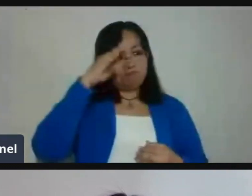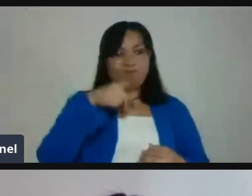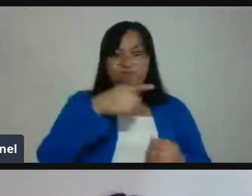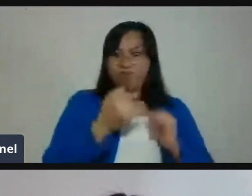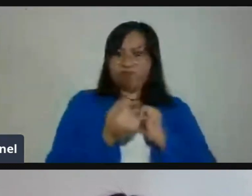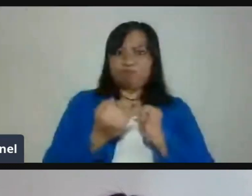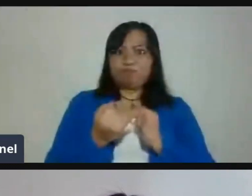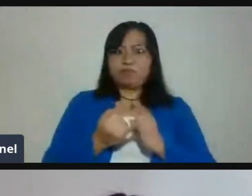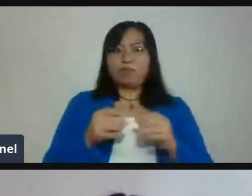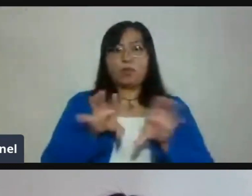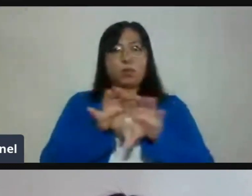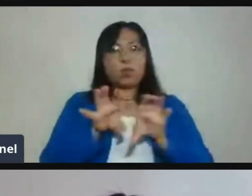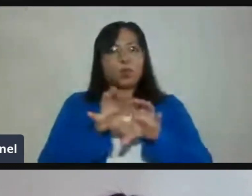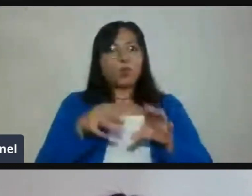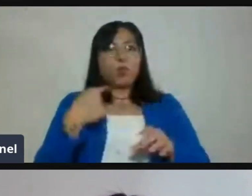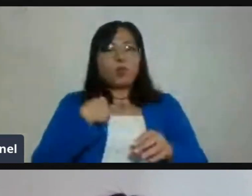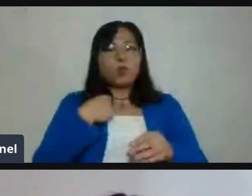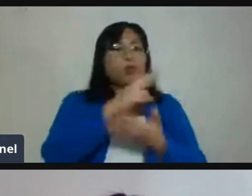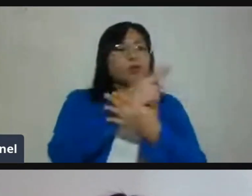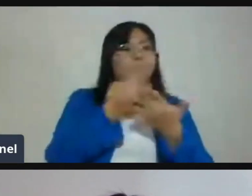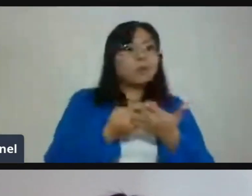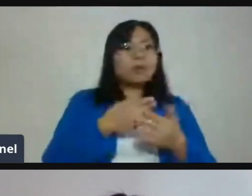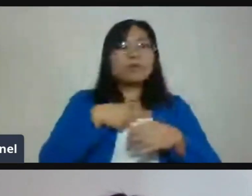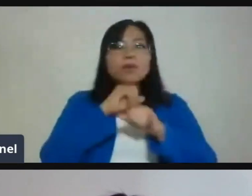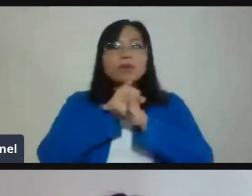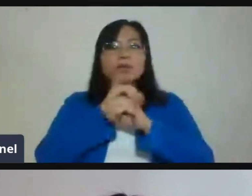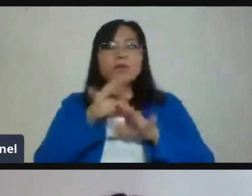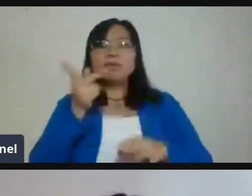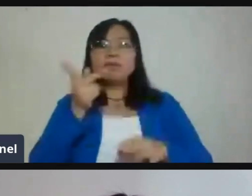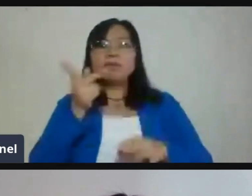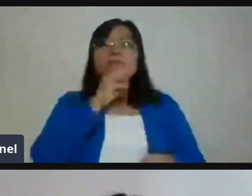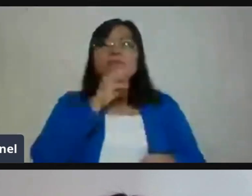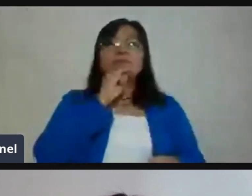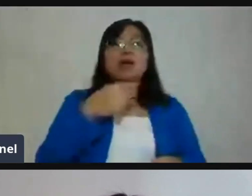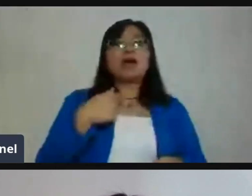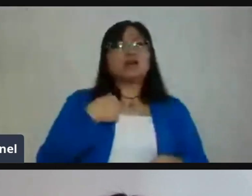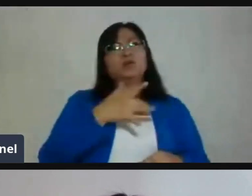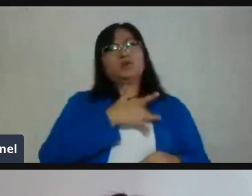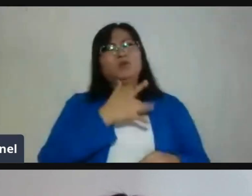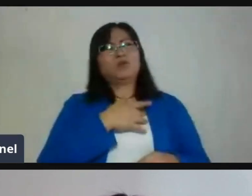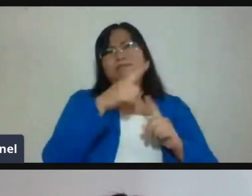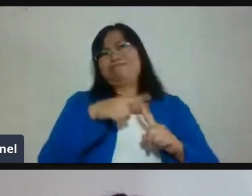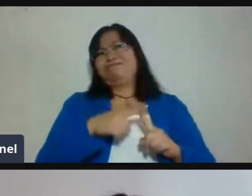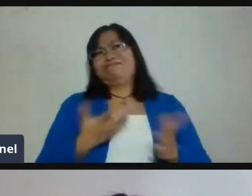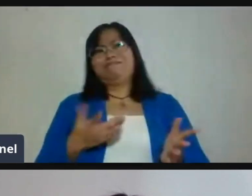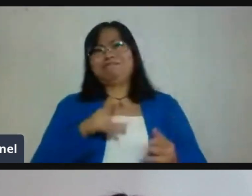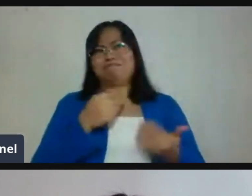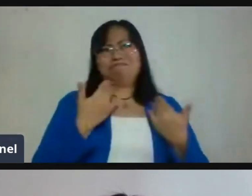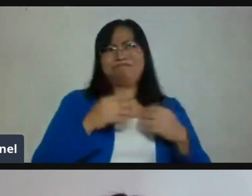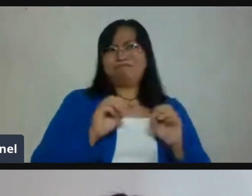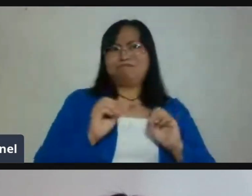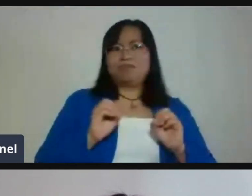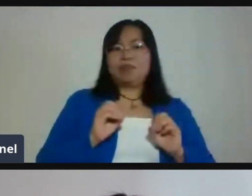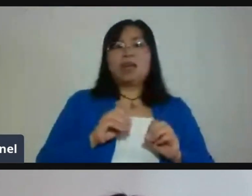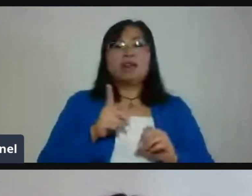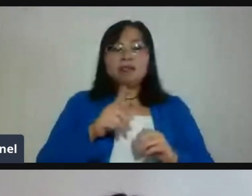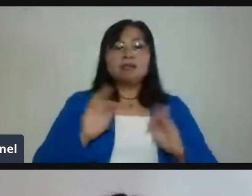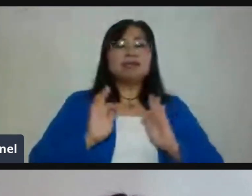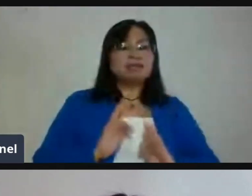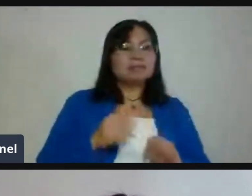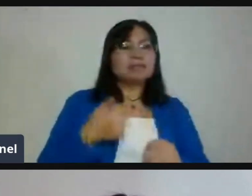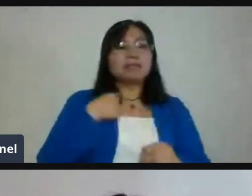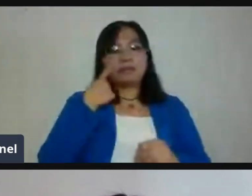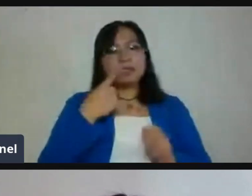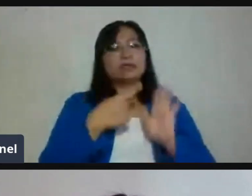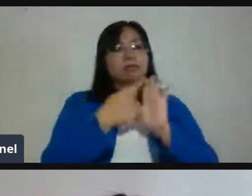padre de familia cuando estés sintiendo que es poco, cuando estés sintiendo que es mucho, y eso te va a permitir orientarte hacia donde debes de apuntar.